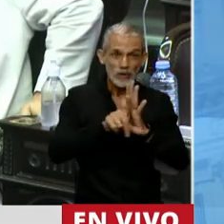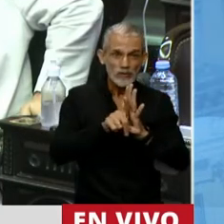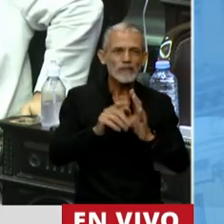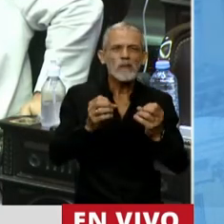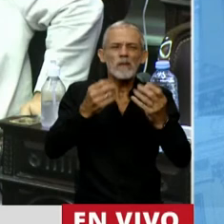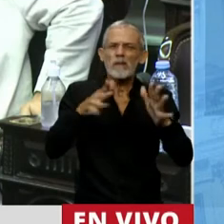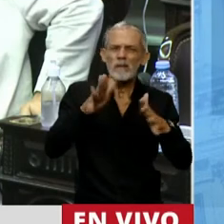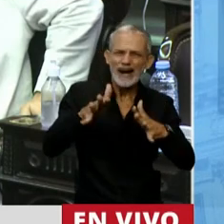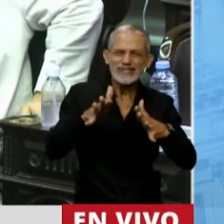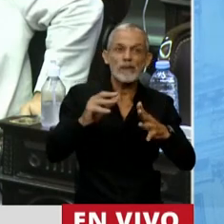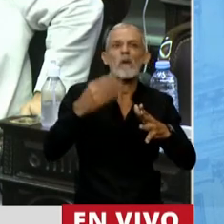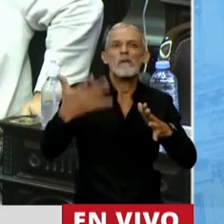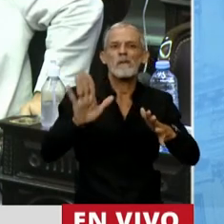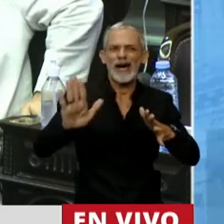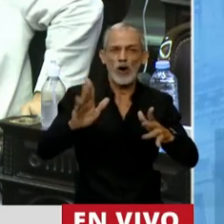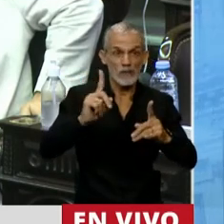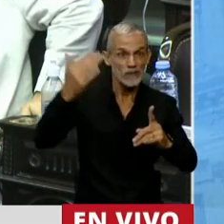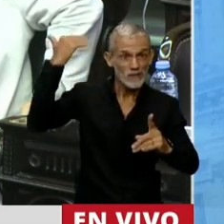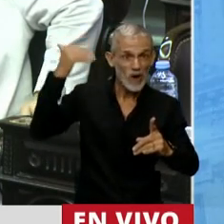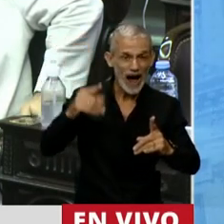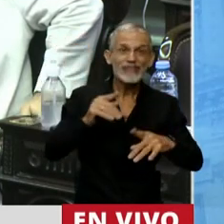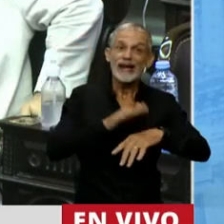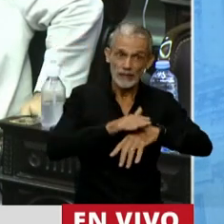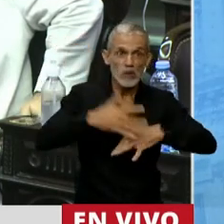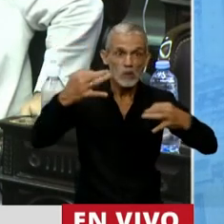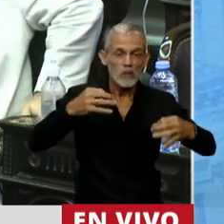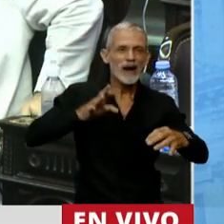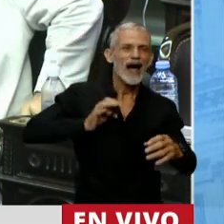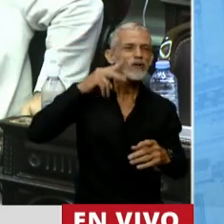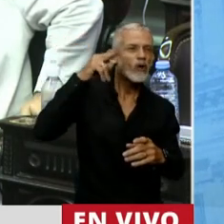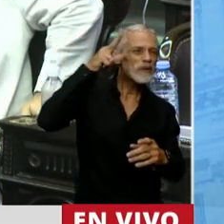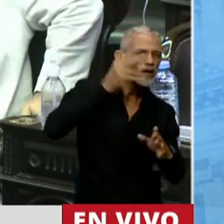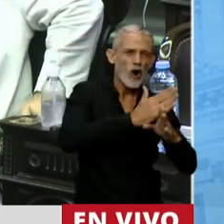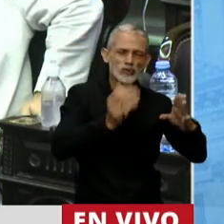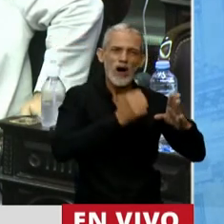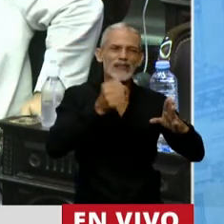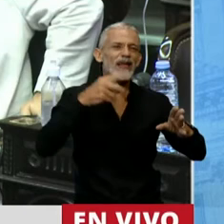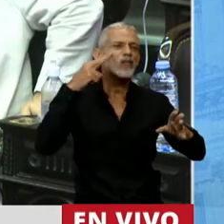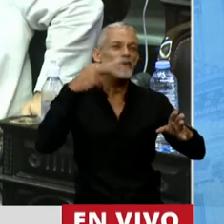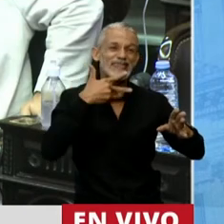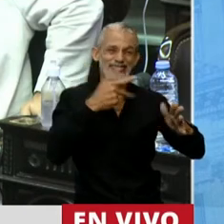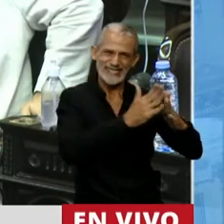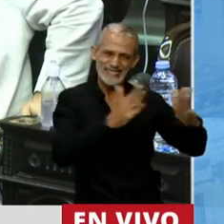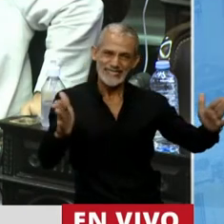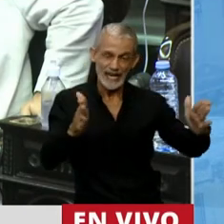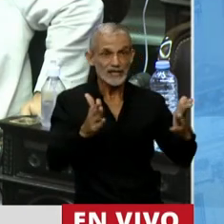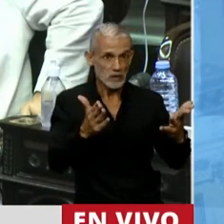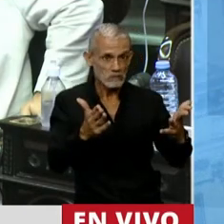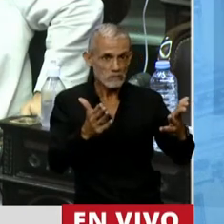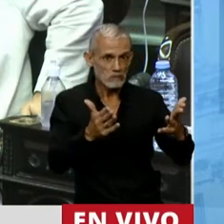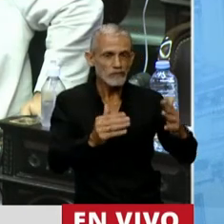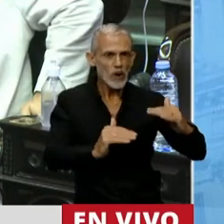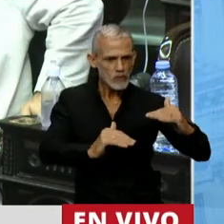mejorada a la que se implementó de manera racional y responsable entre el 2008 y el 2017. Acumuló un 25